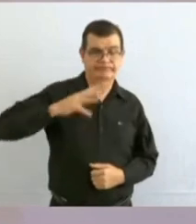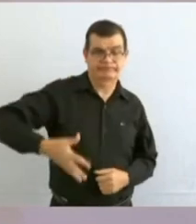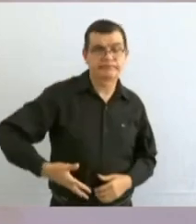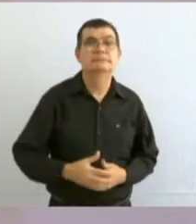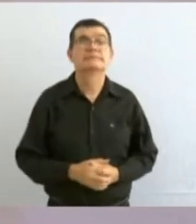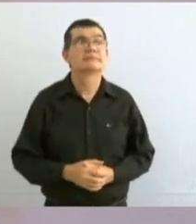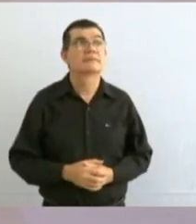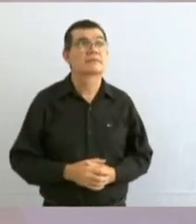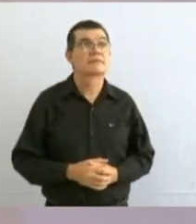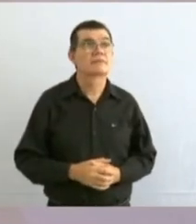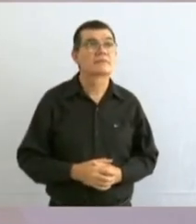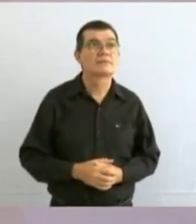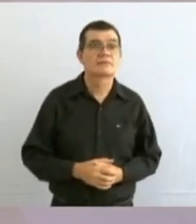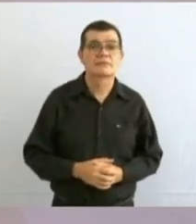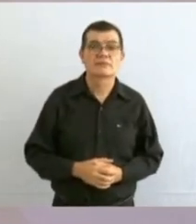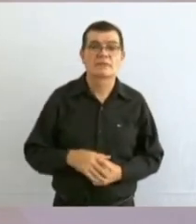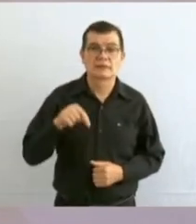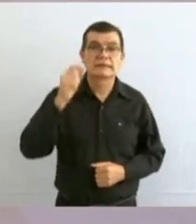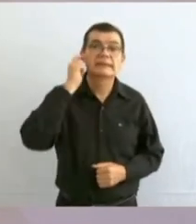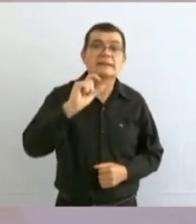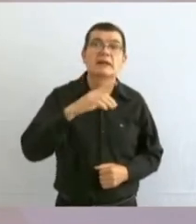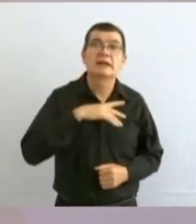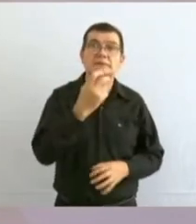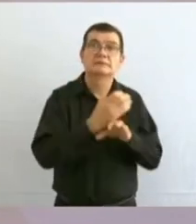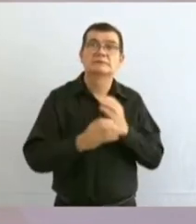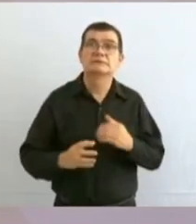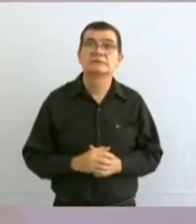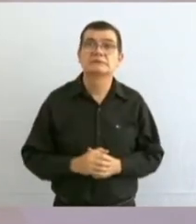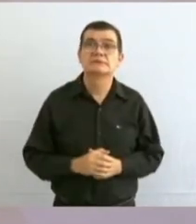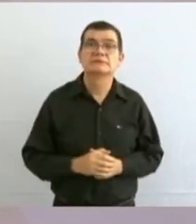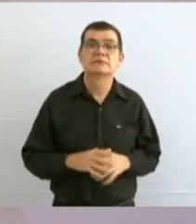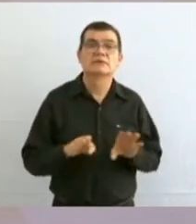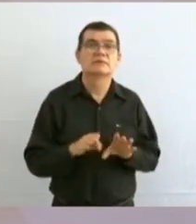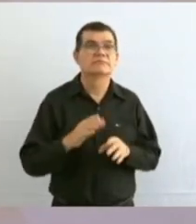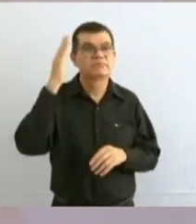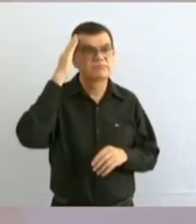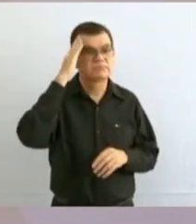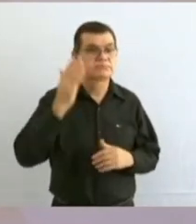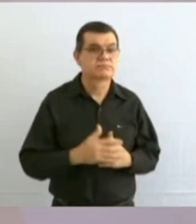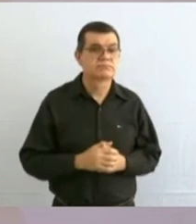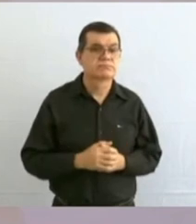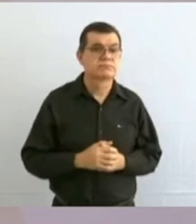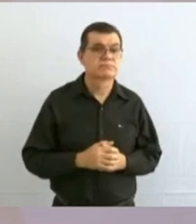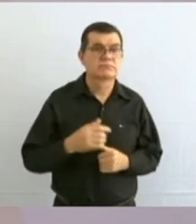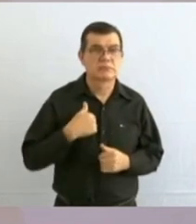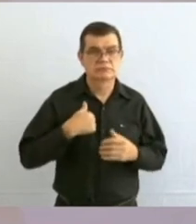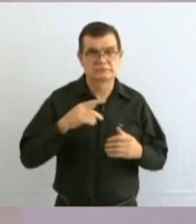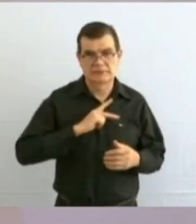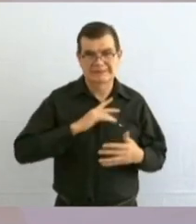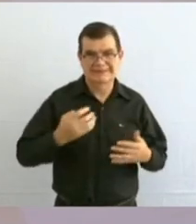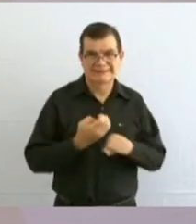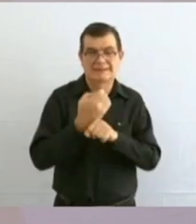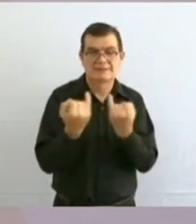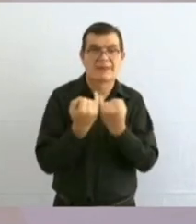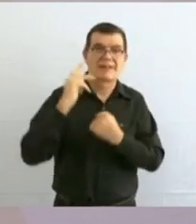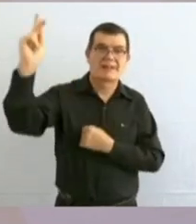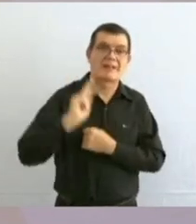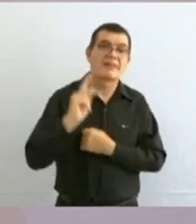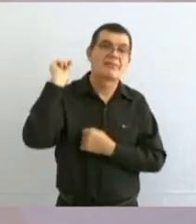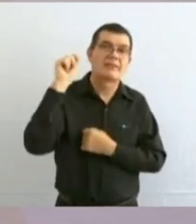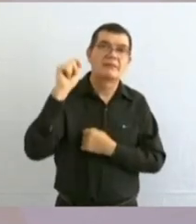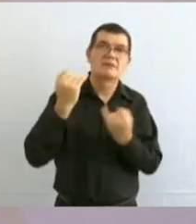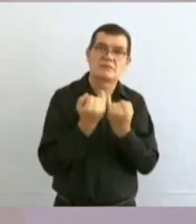orgullo que Guerrero, en ese aspecto, sea como mi Estado natal, como Tabasco.